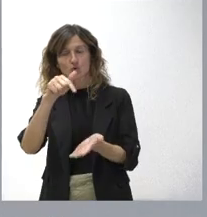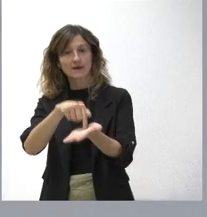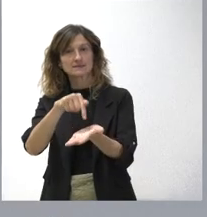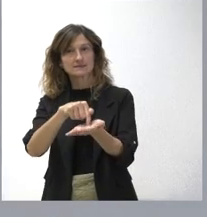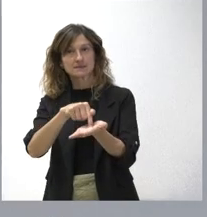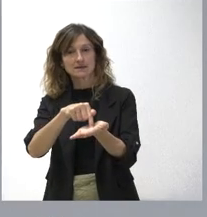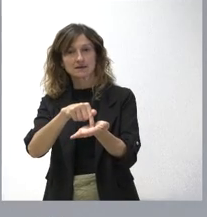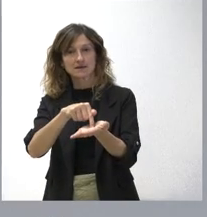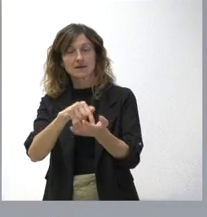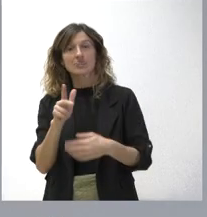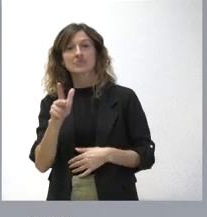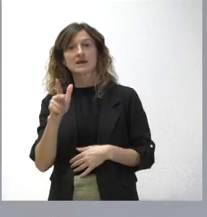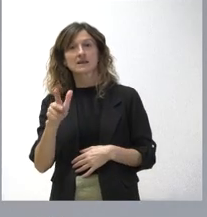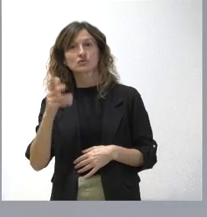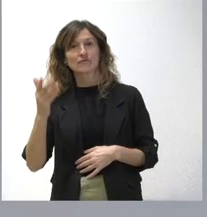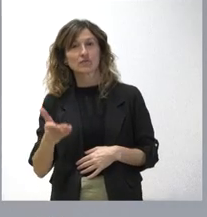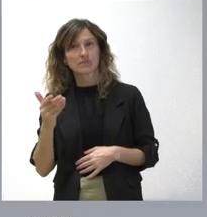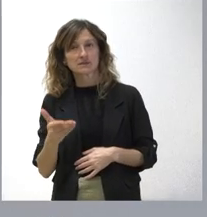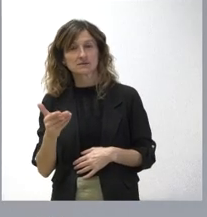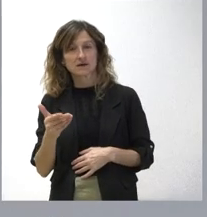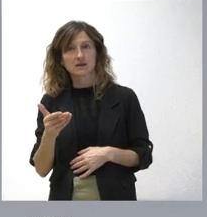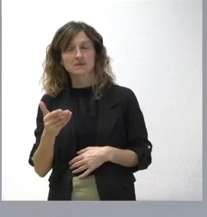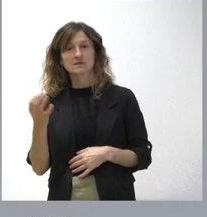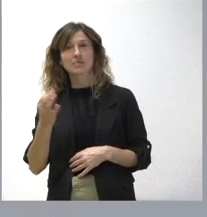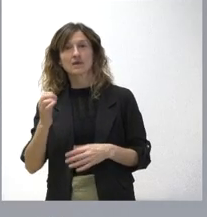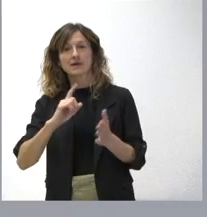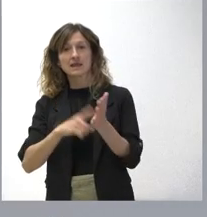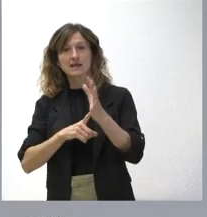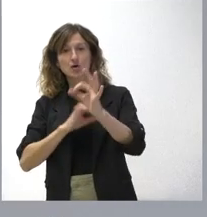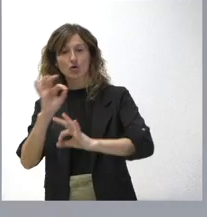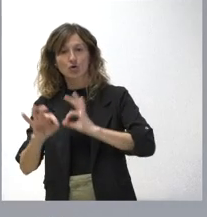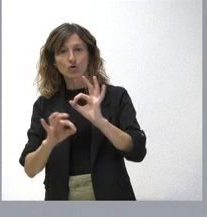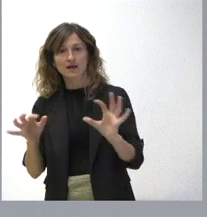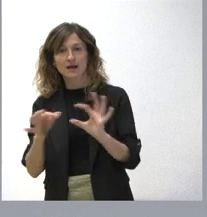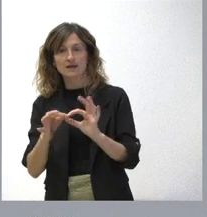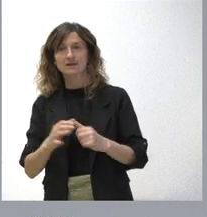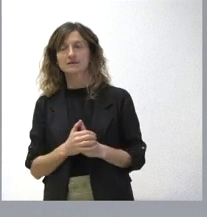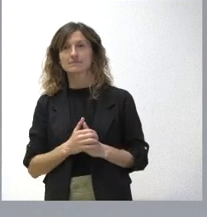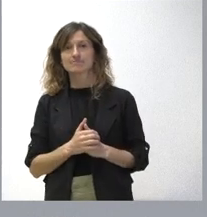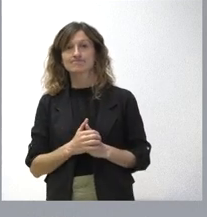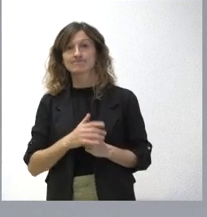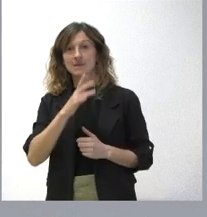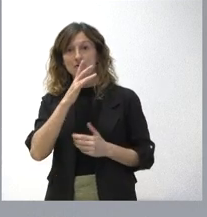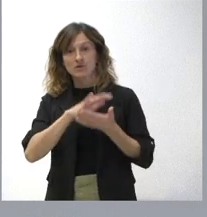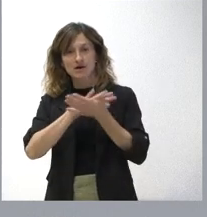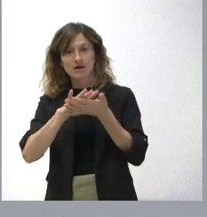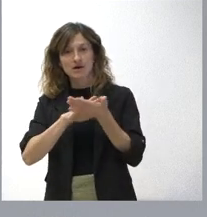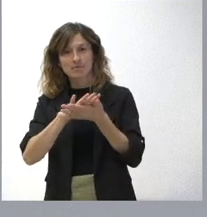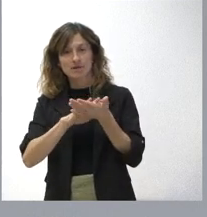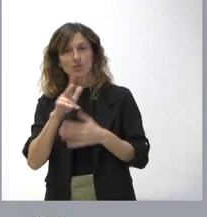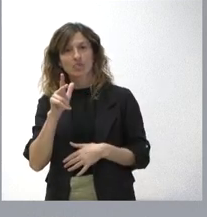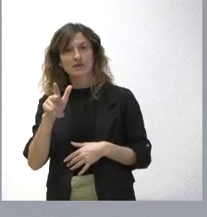el desarrollo de los derechos fundamentales se produzca por ley orgánica. En este caso estamos hablando de un derecho